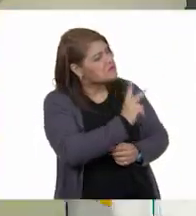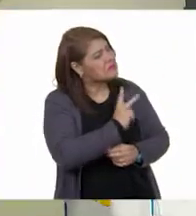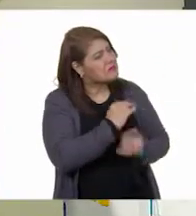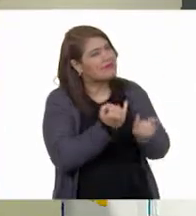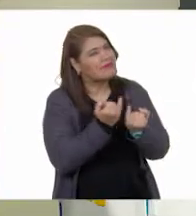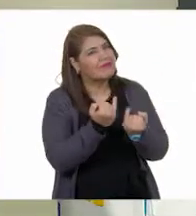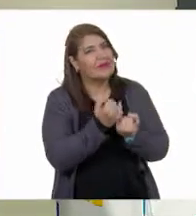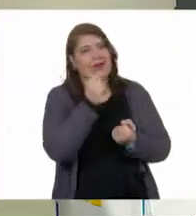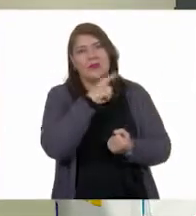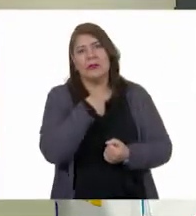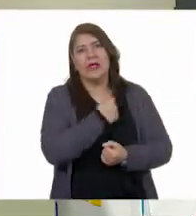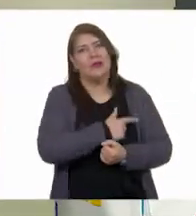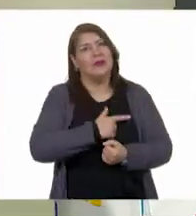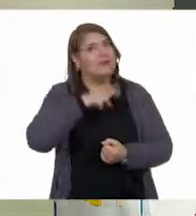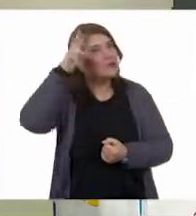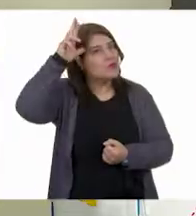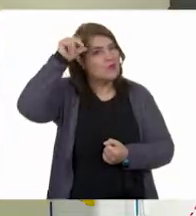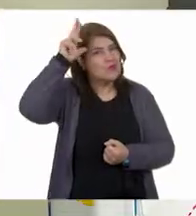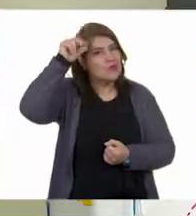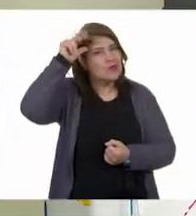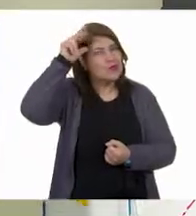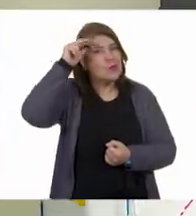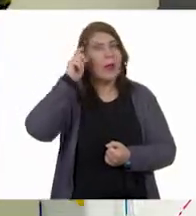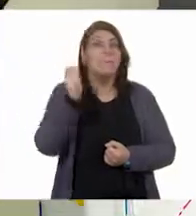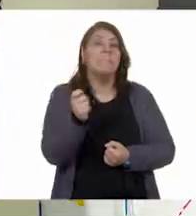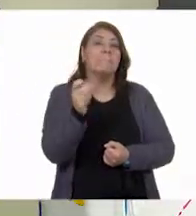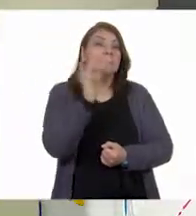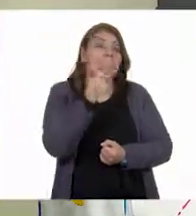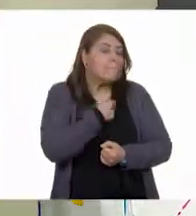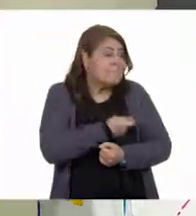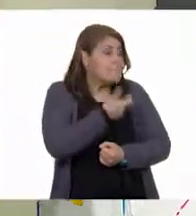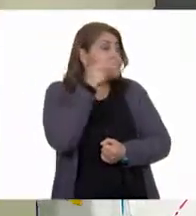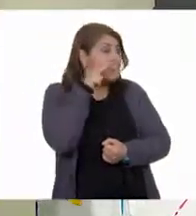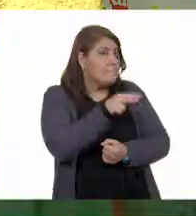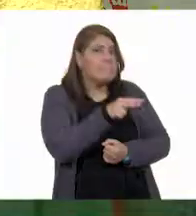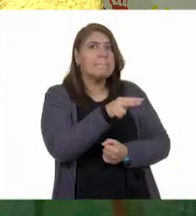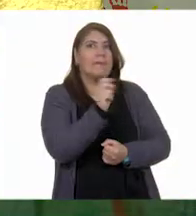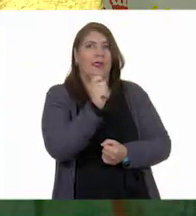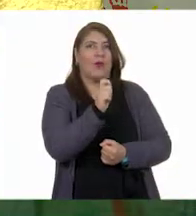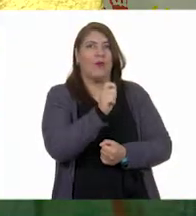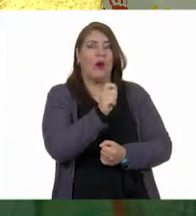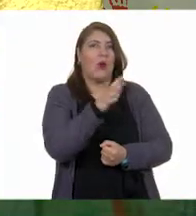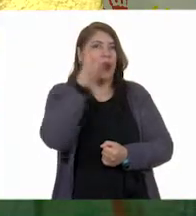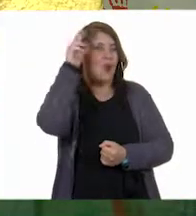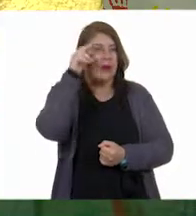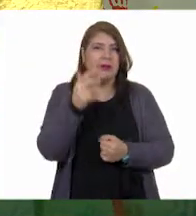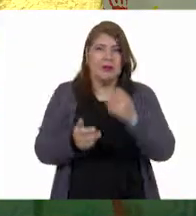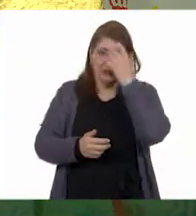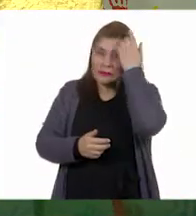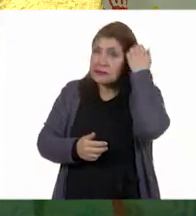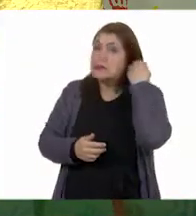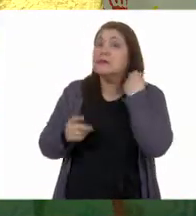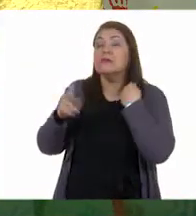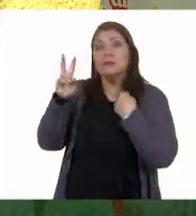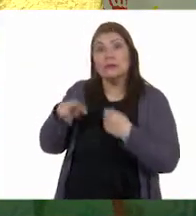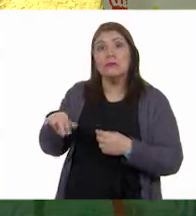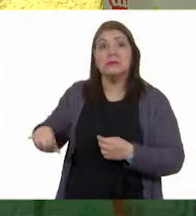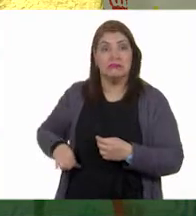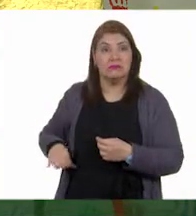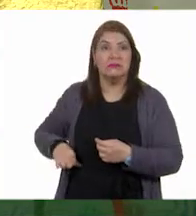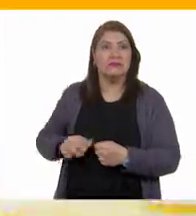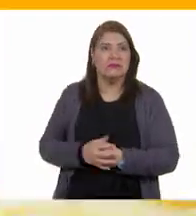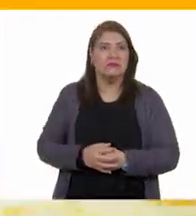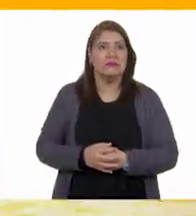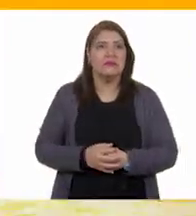porque soy muy fan de los conejos. Por eso lo primero que vi fue un conejo. Sí. ¡Qué interesante lo que dicen! Sí,